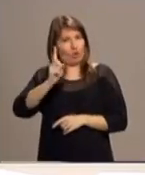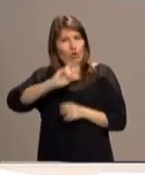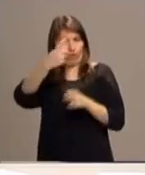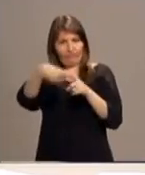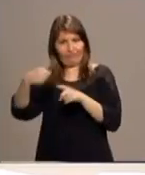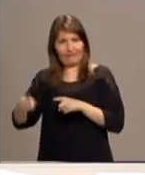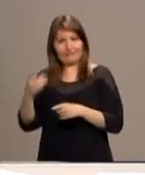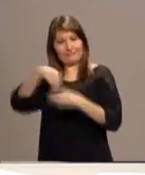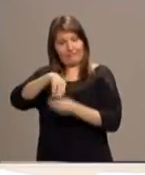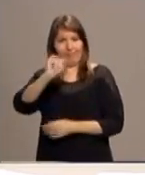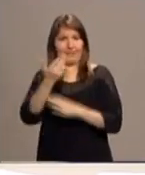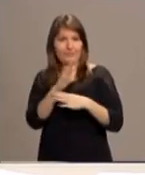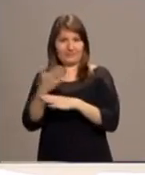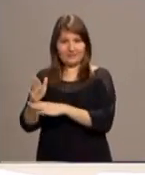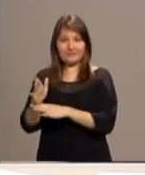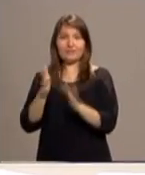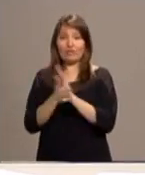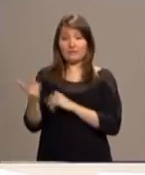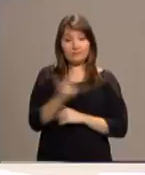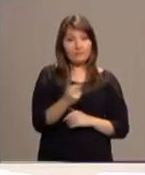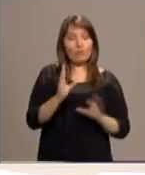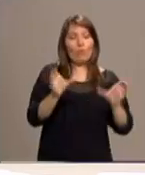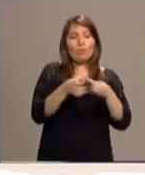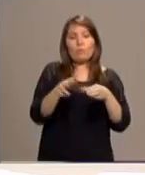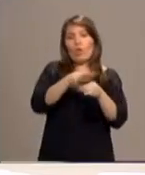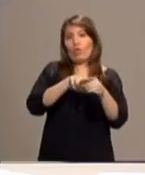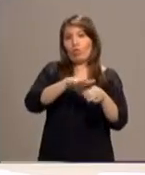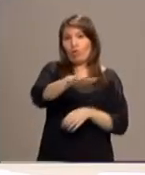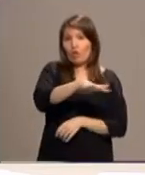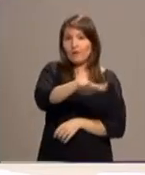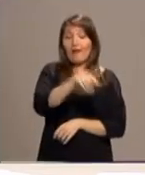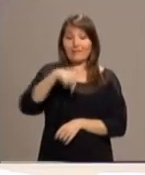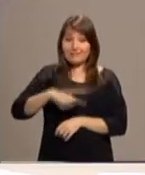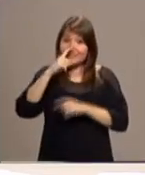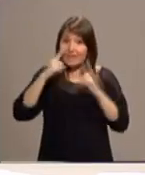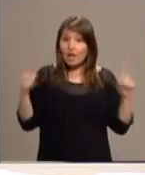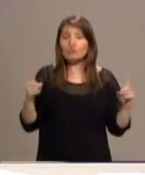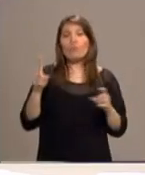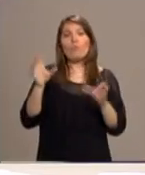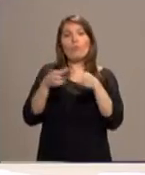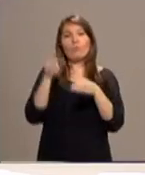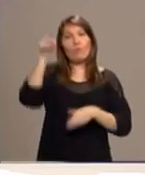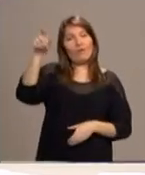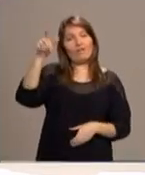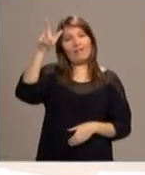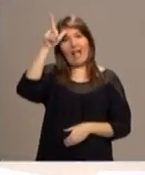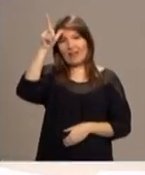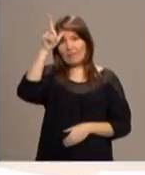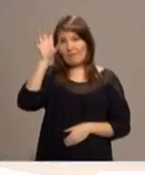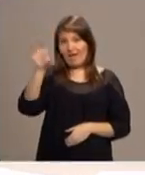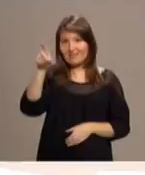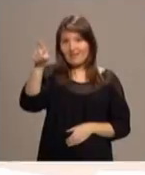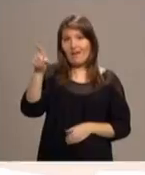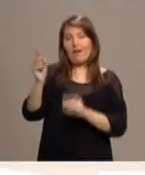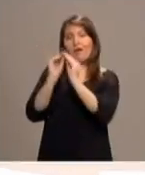Entonces es un material que inicialmente prepara un grupo local, este año un grupo de Alemania, después es asumido ese